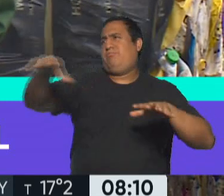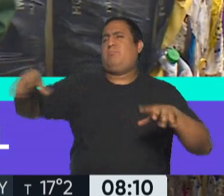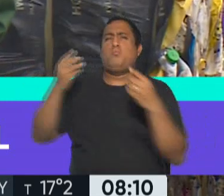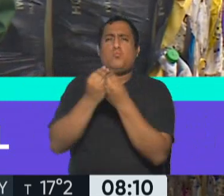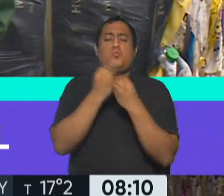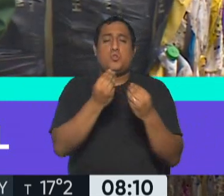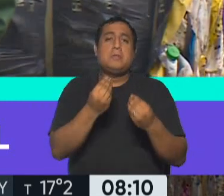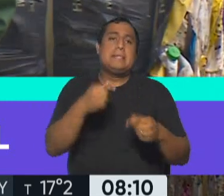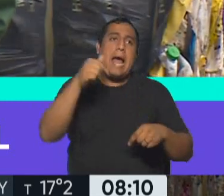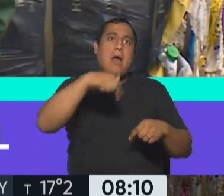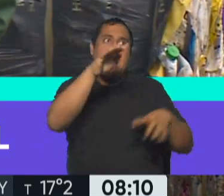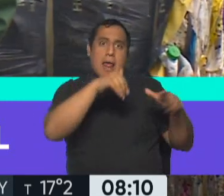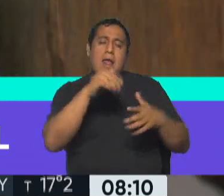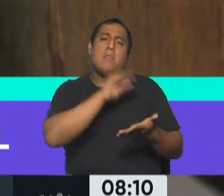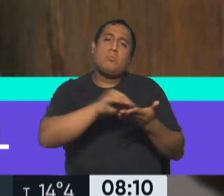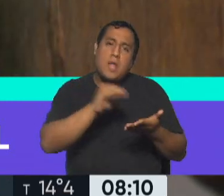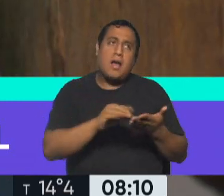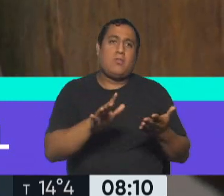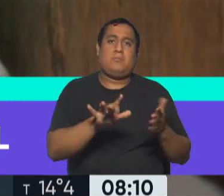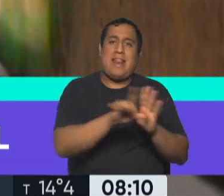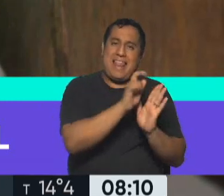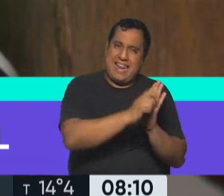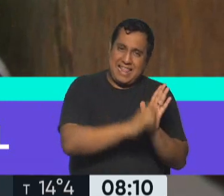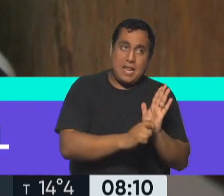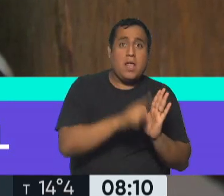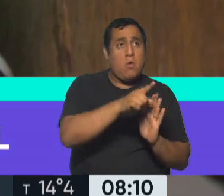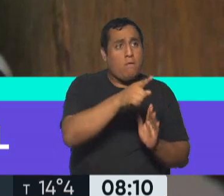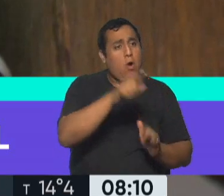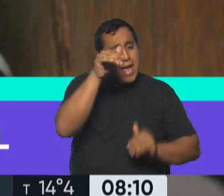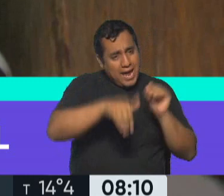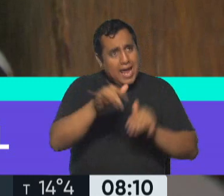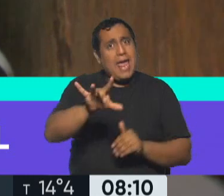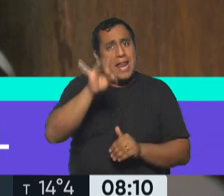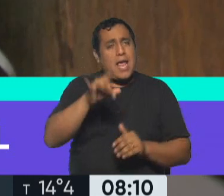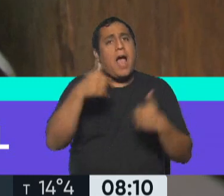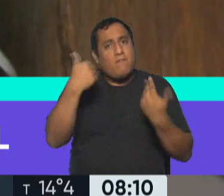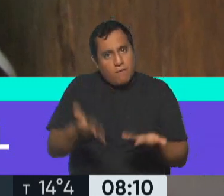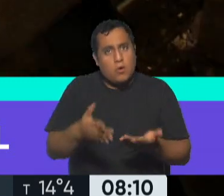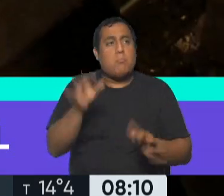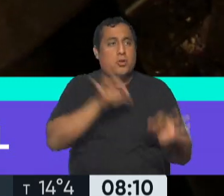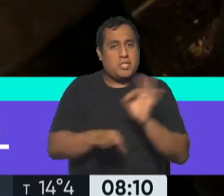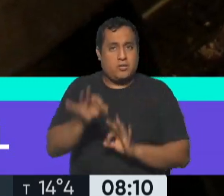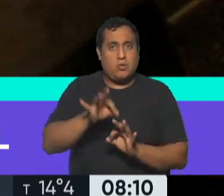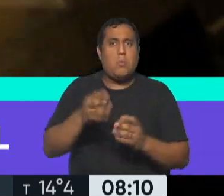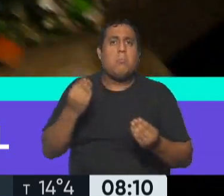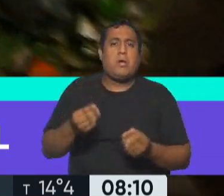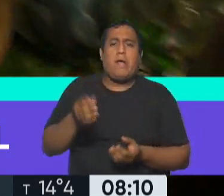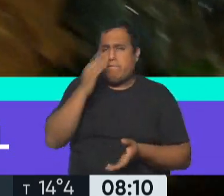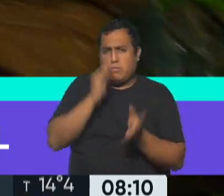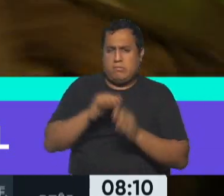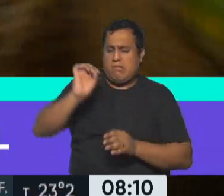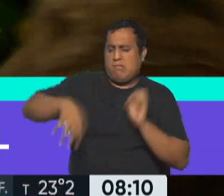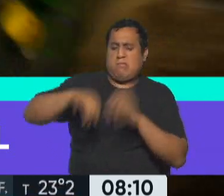a aquellos que son diputados legisladores de la ciudad que voten a favor de este proyecto, porque la verdad que el esquema este de estar enterrando la basura